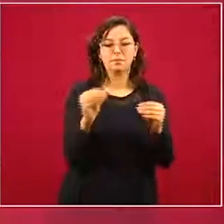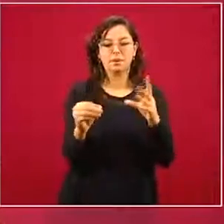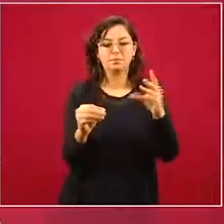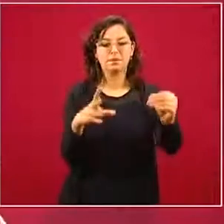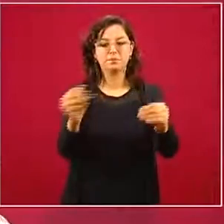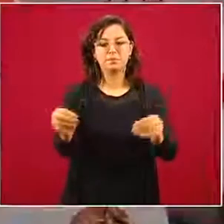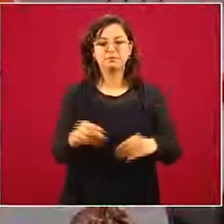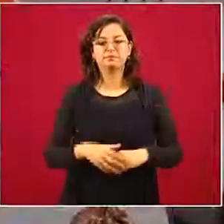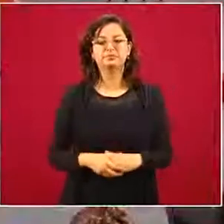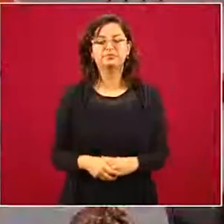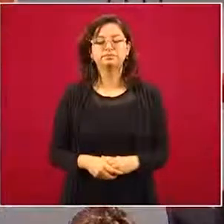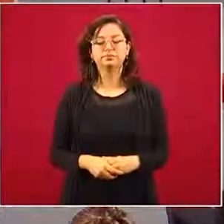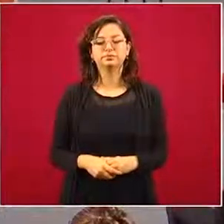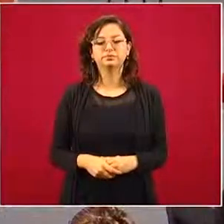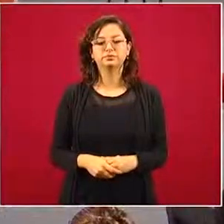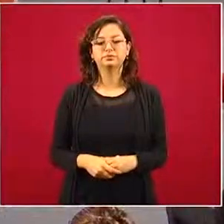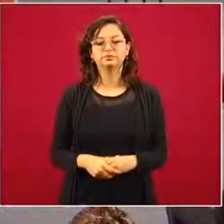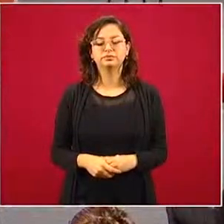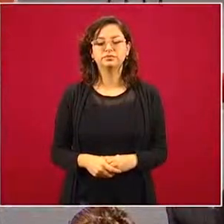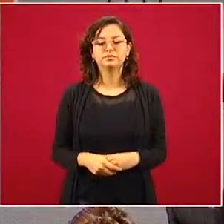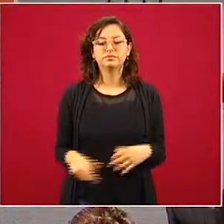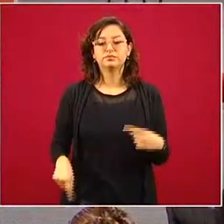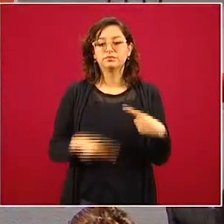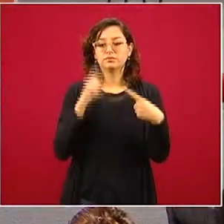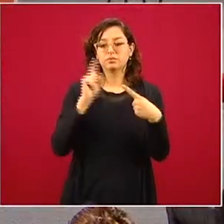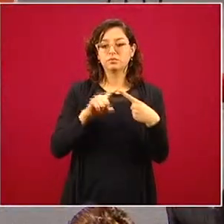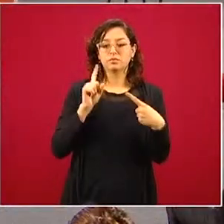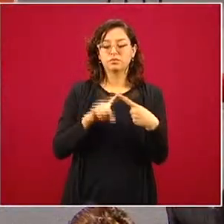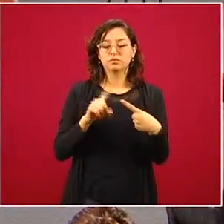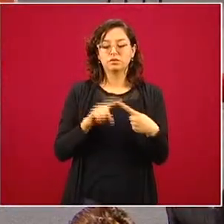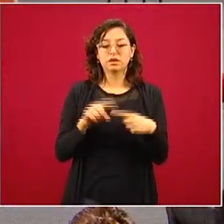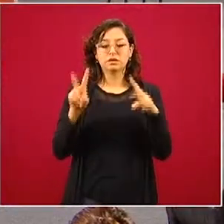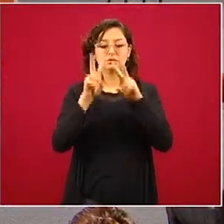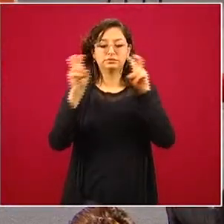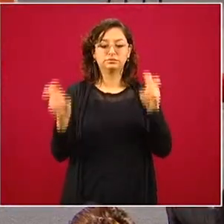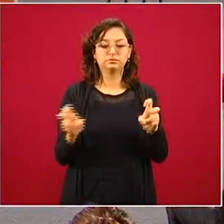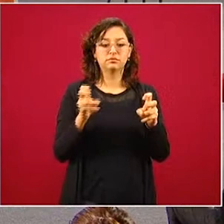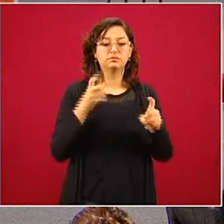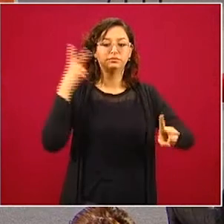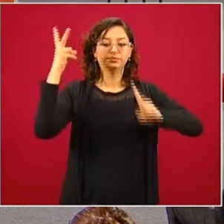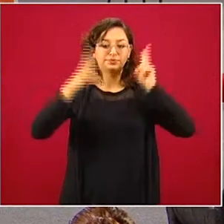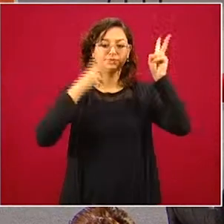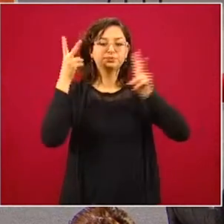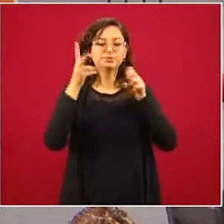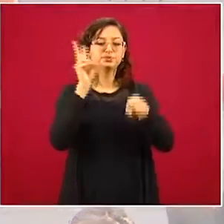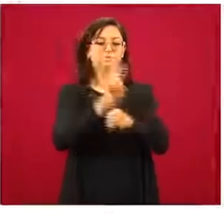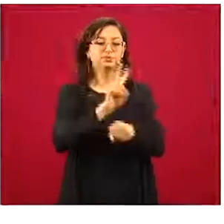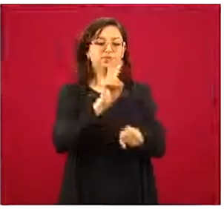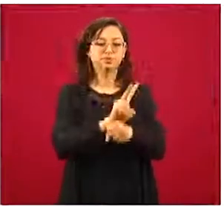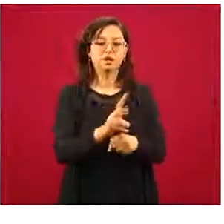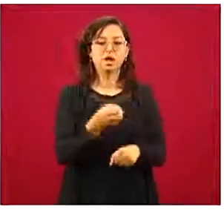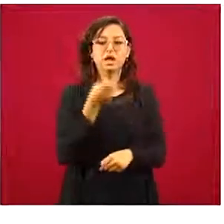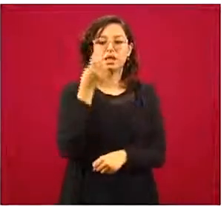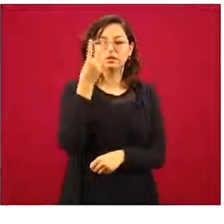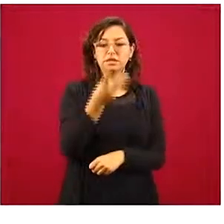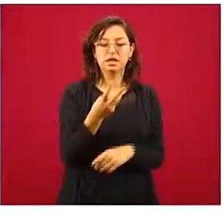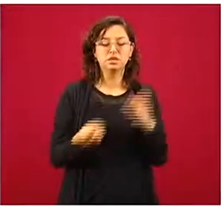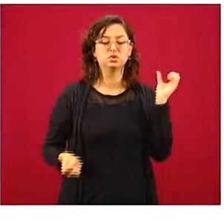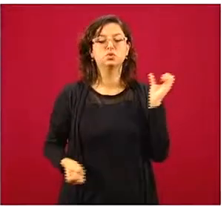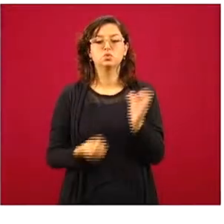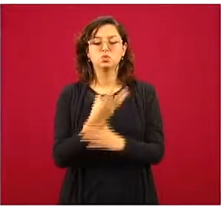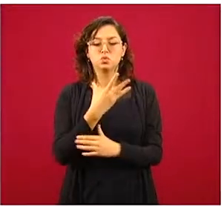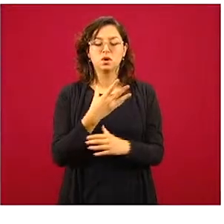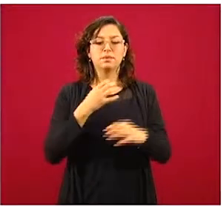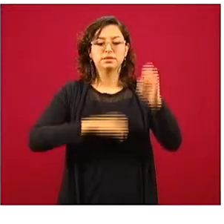Respecto a la primera estrategia de las inspecciones realizadas hasta a estos tres nuevos sectores,